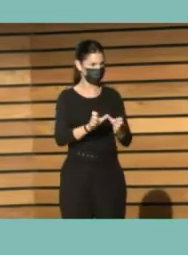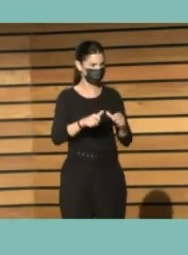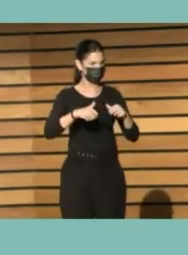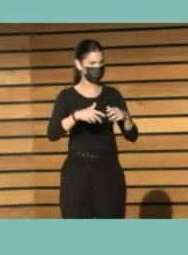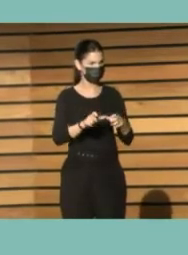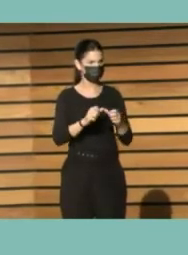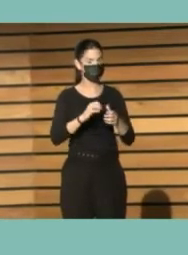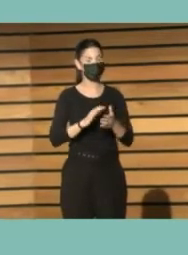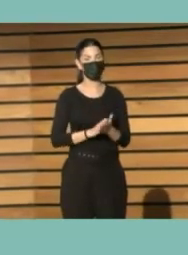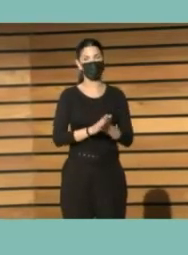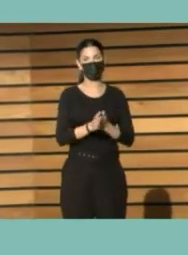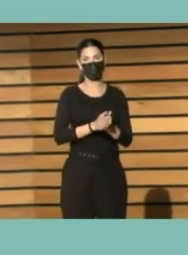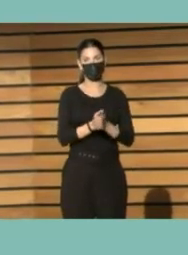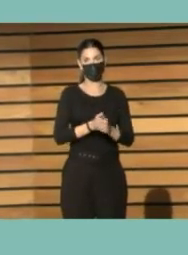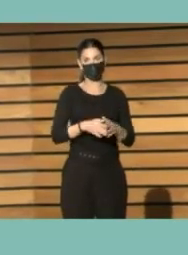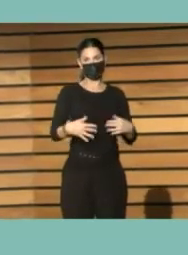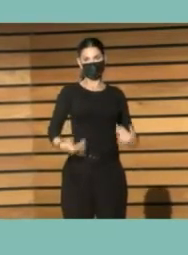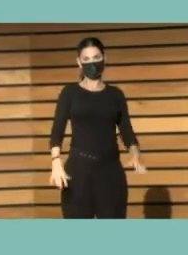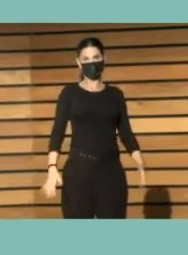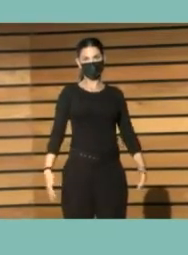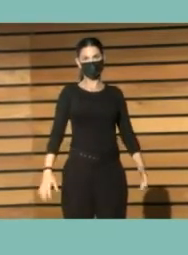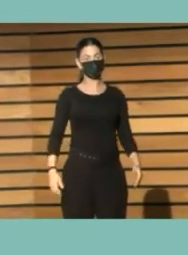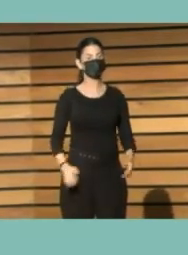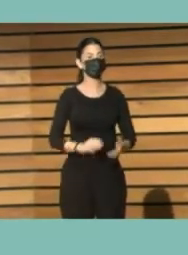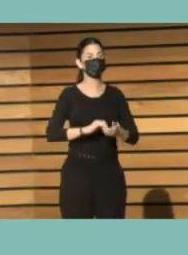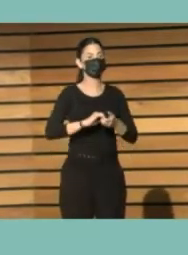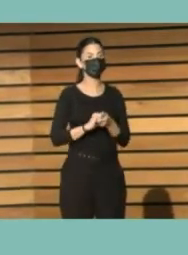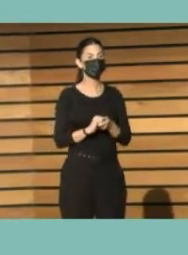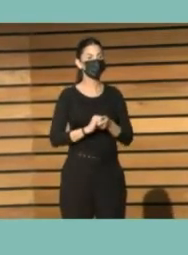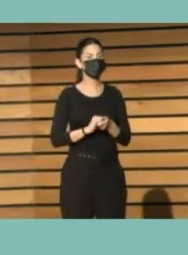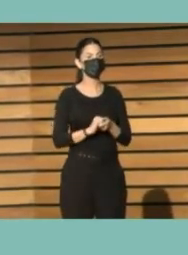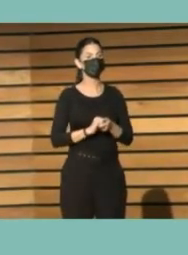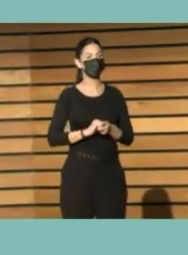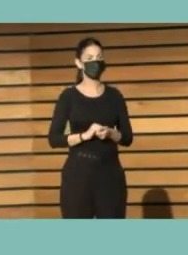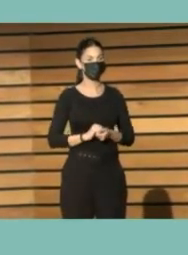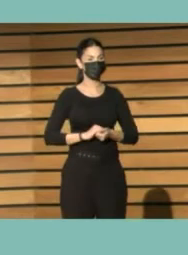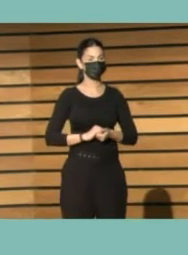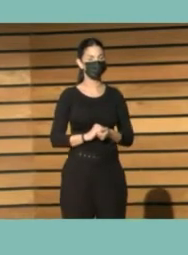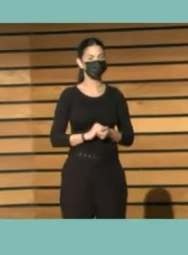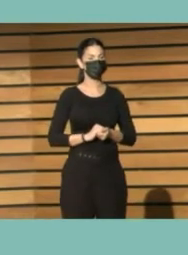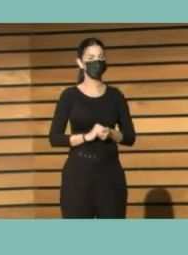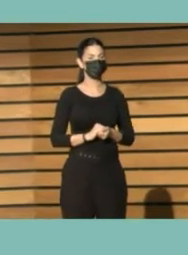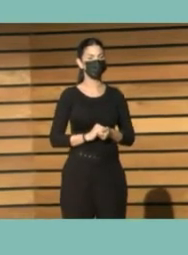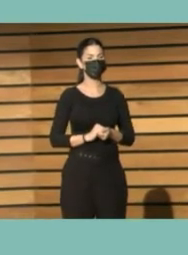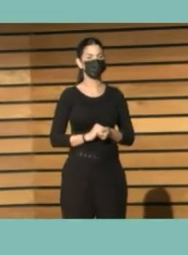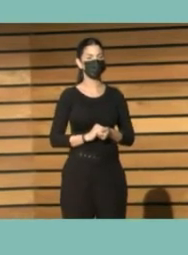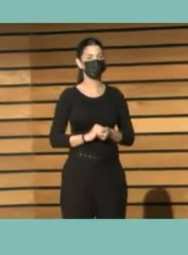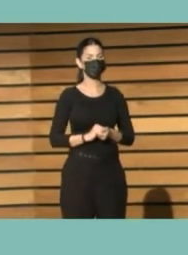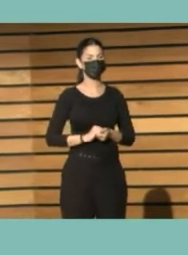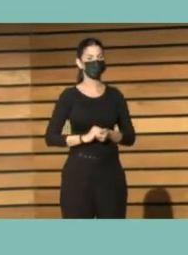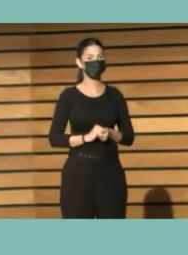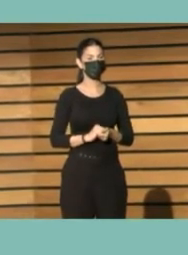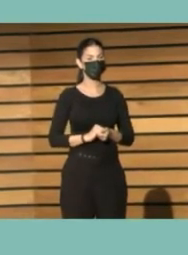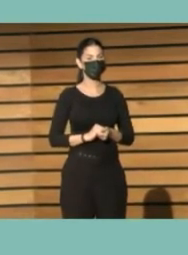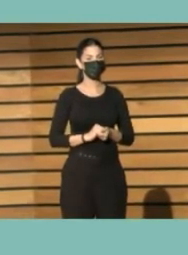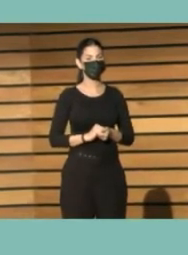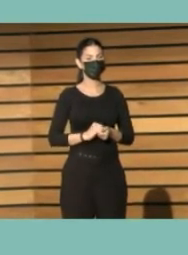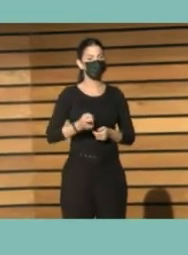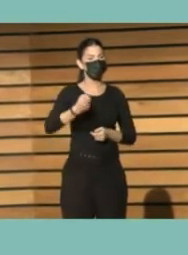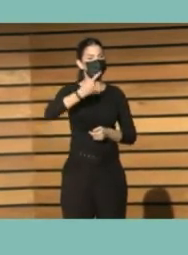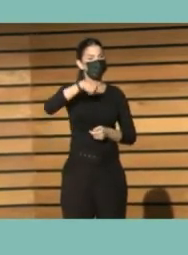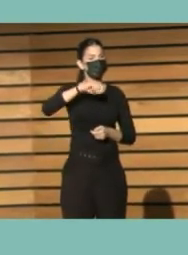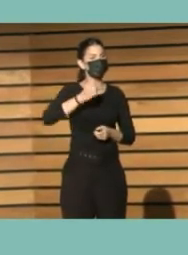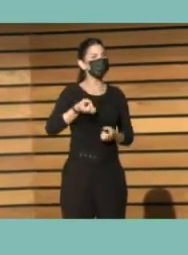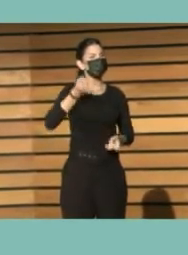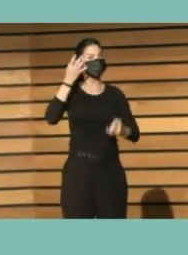especialmente el Beto, la B, es la letra que nos define en la grafía de nuestros congresos. Fuimos ingeniosos y le